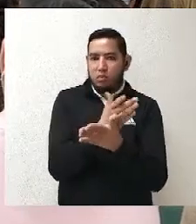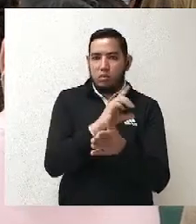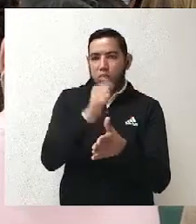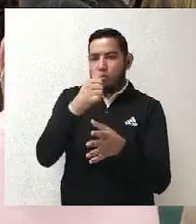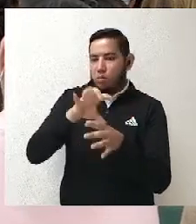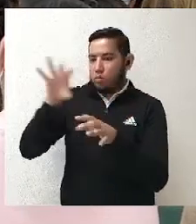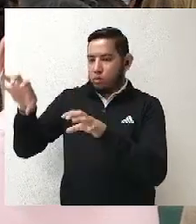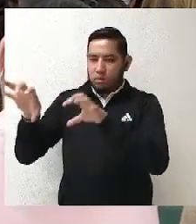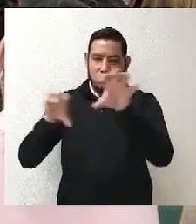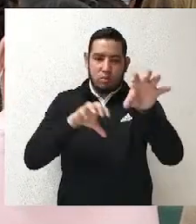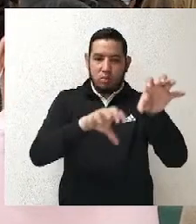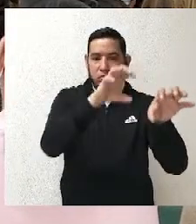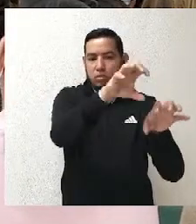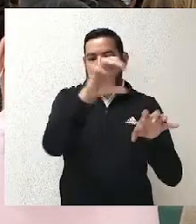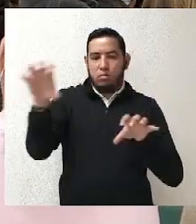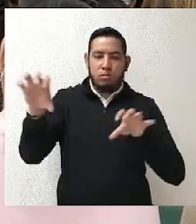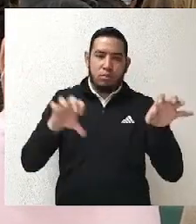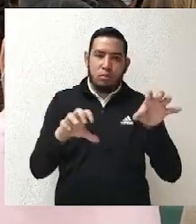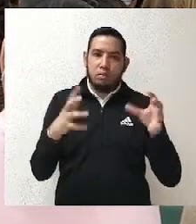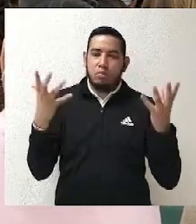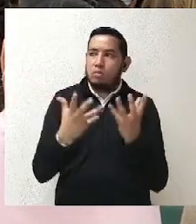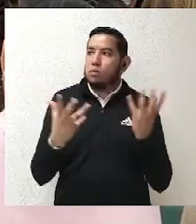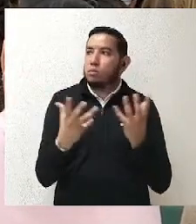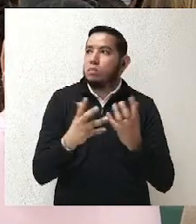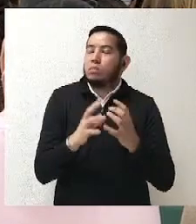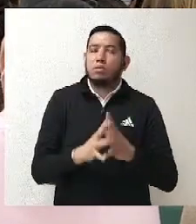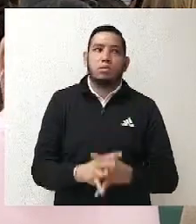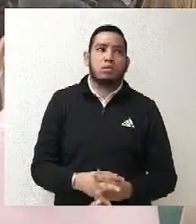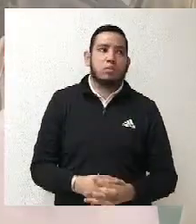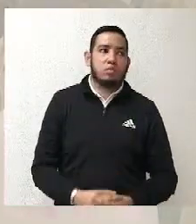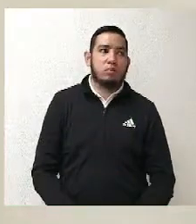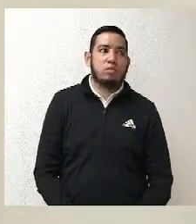convocatoria, y es por eso que lo desestima así el tribunal local.